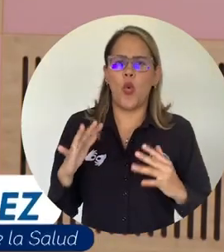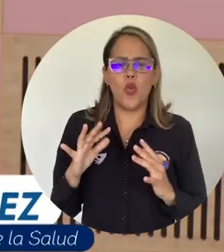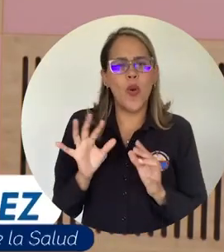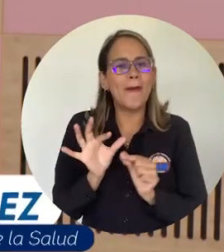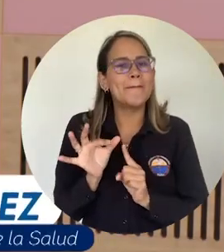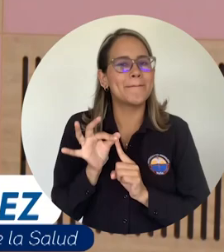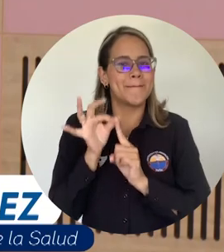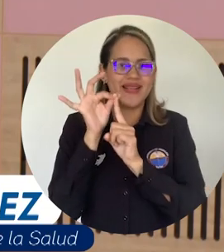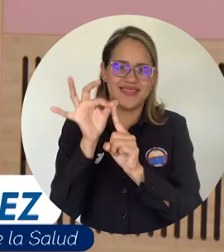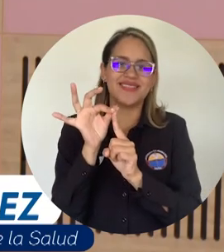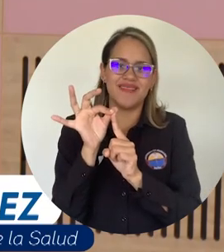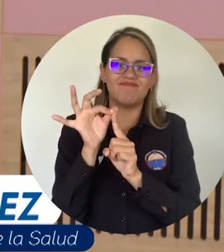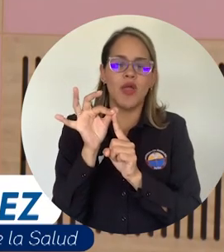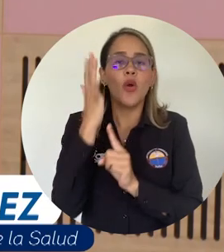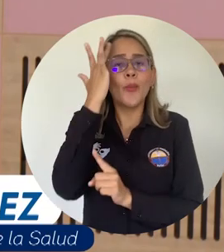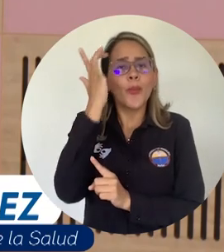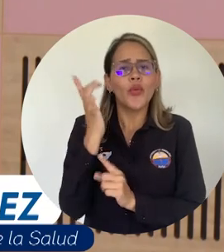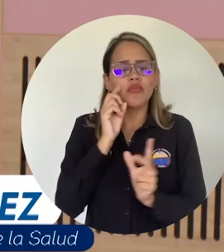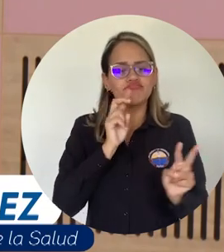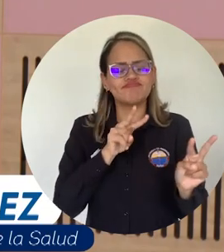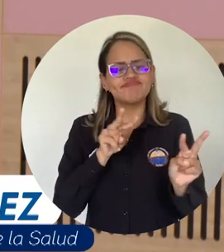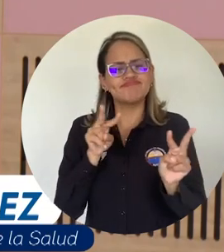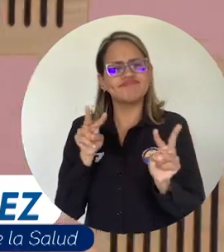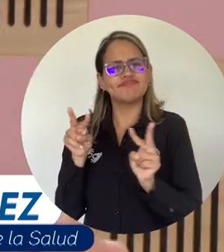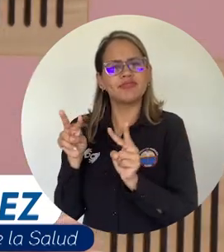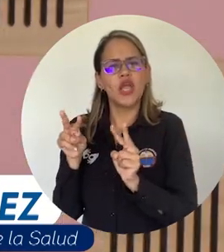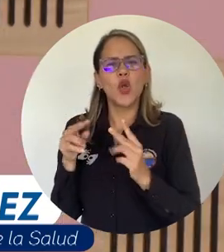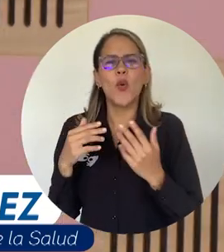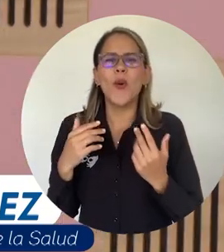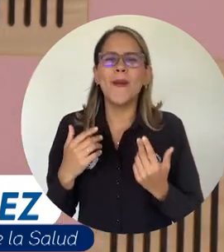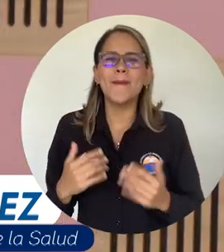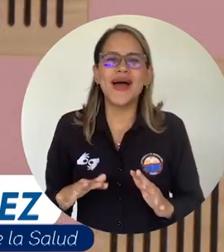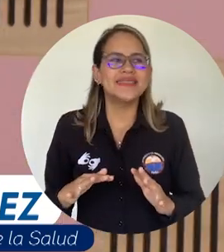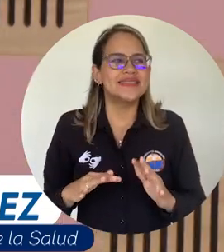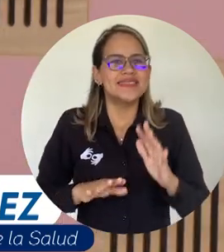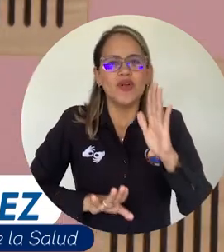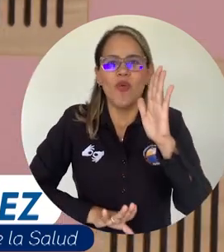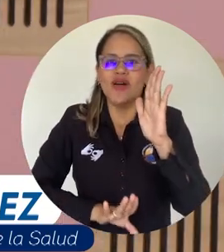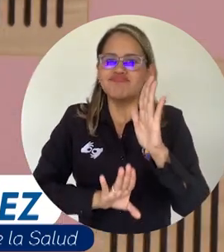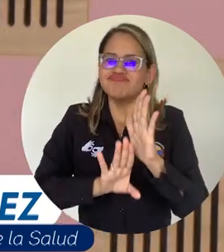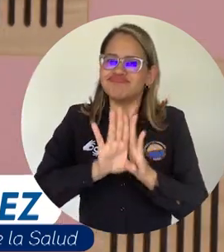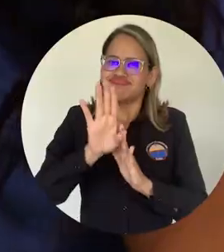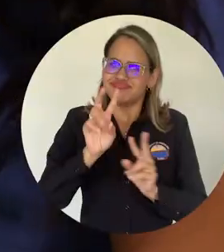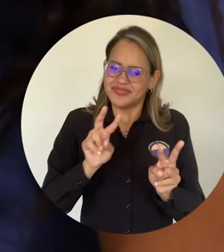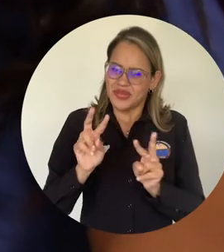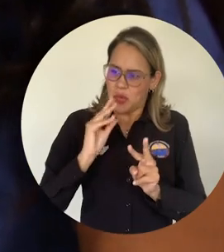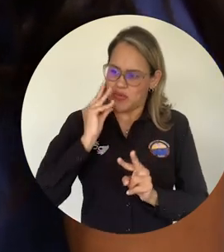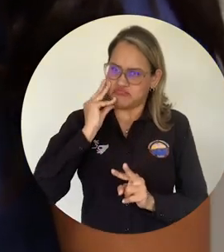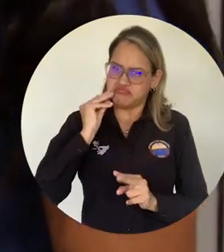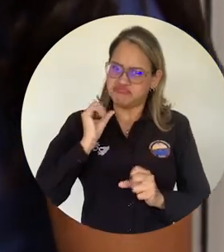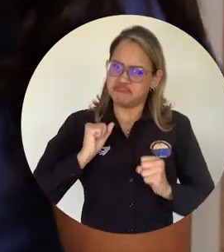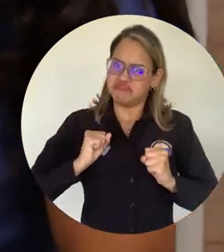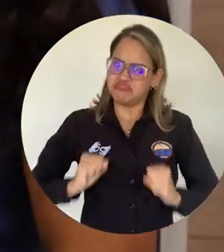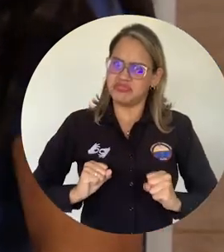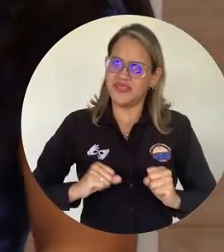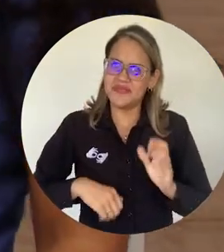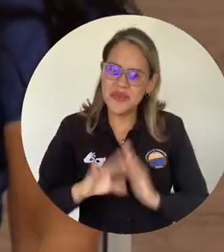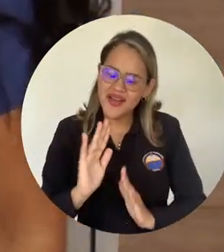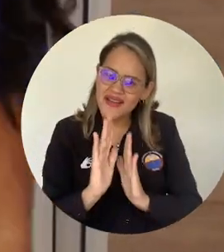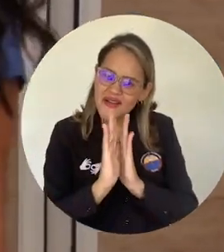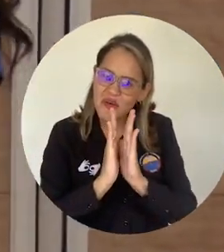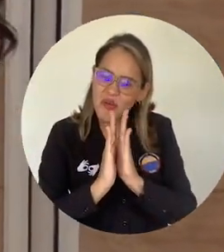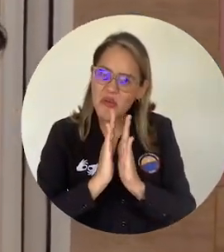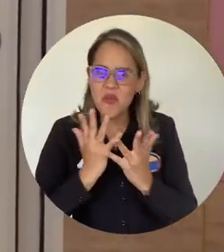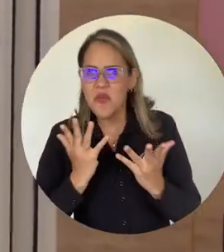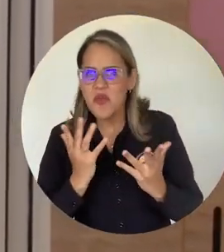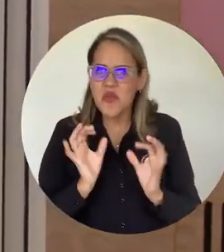porque es un momento en donde podemos observar el crecimiento, la madurez y verlos hoy apropiados